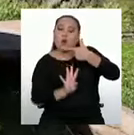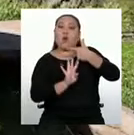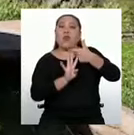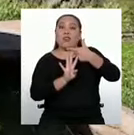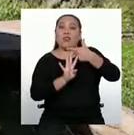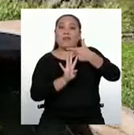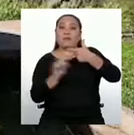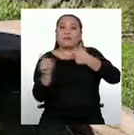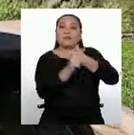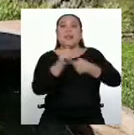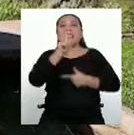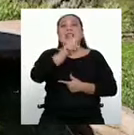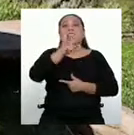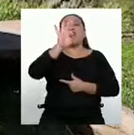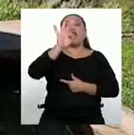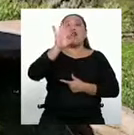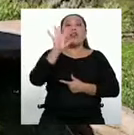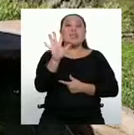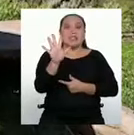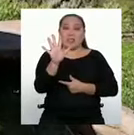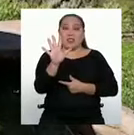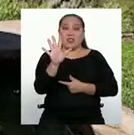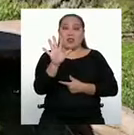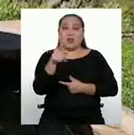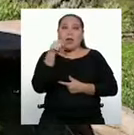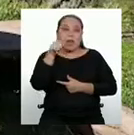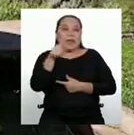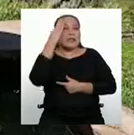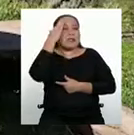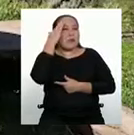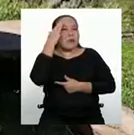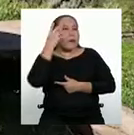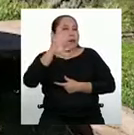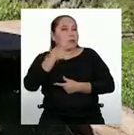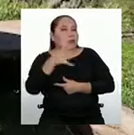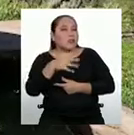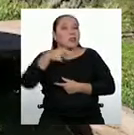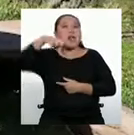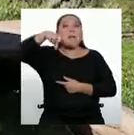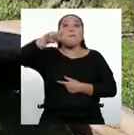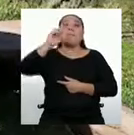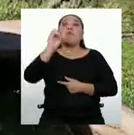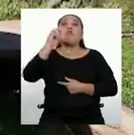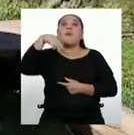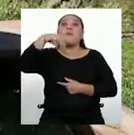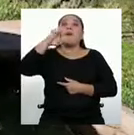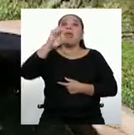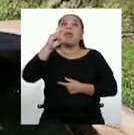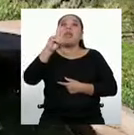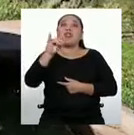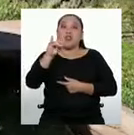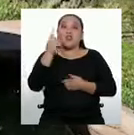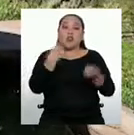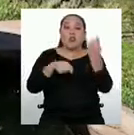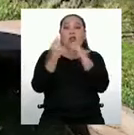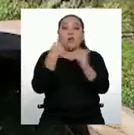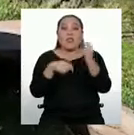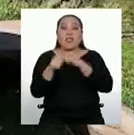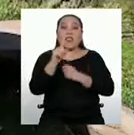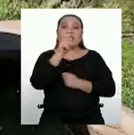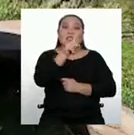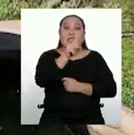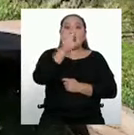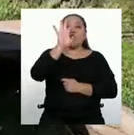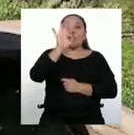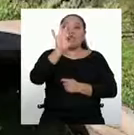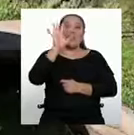salió 195 soles. En ese momento supe que el promedio de los precios que nosotros vendíamos era